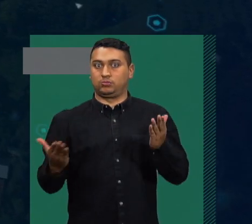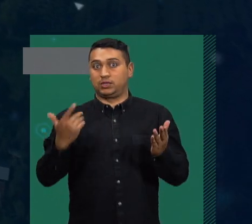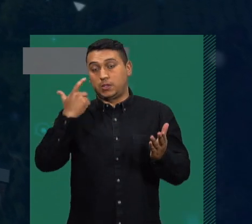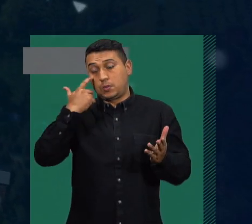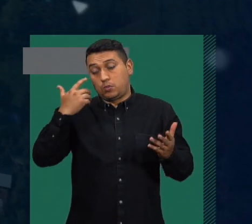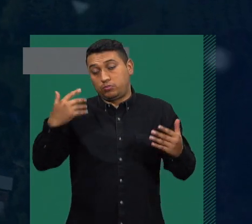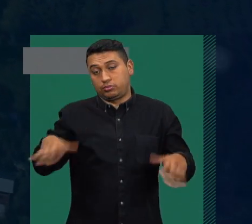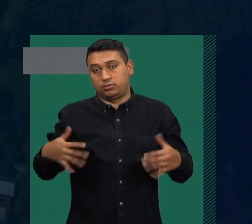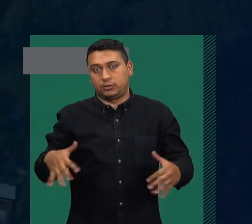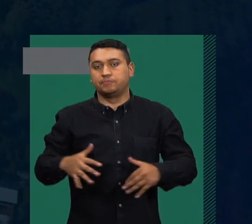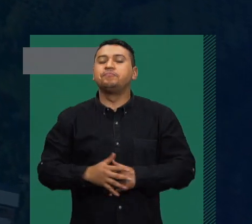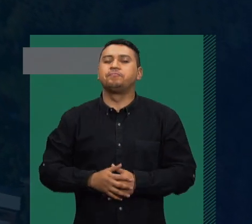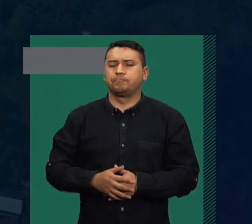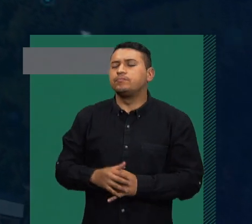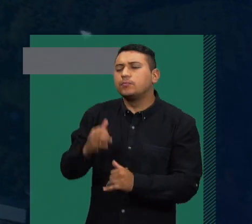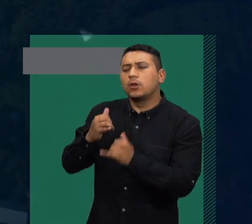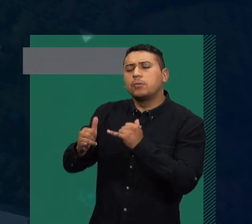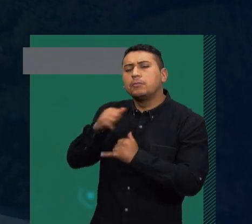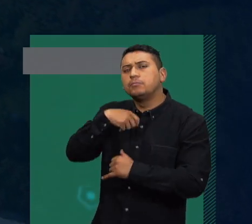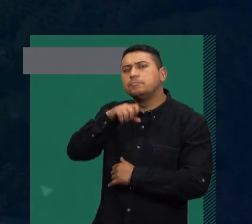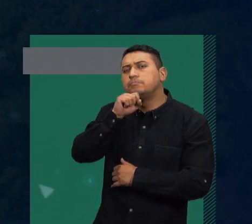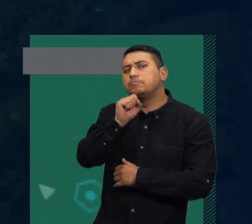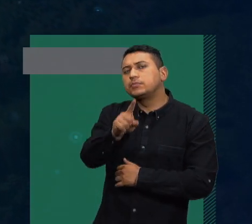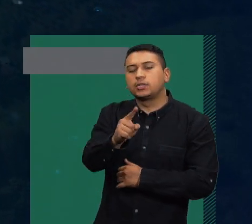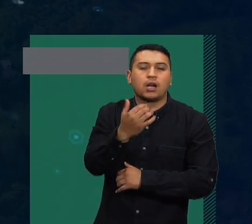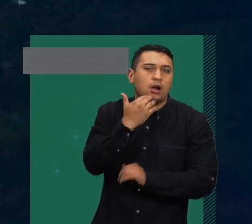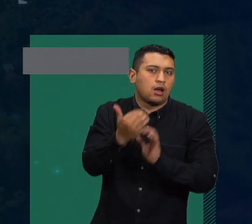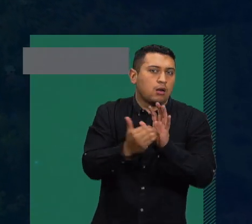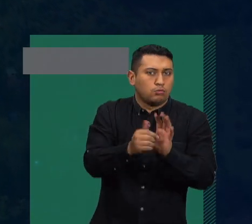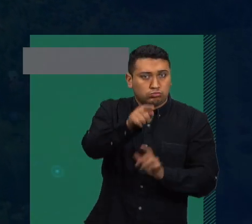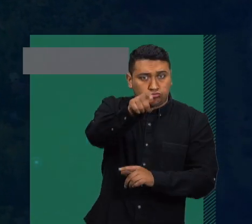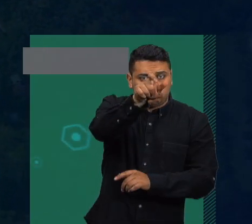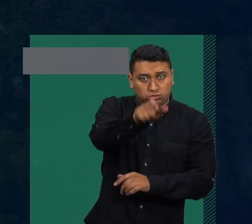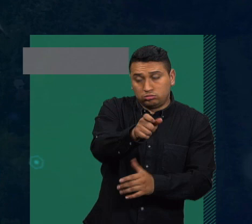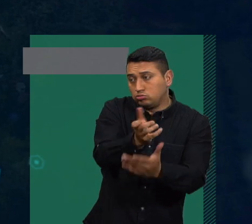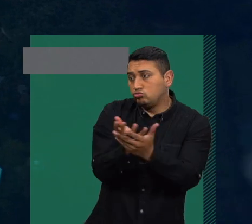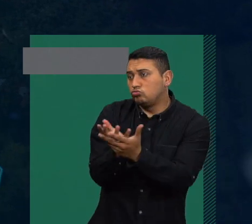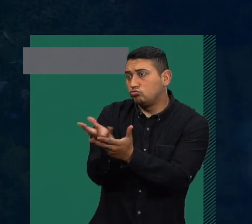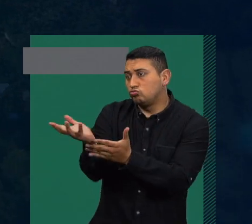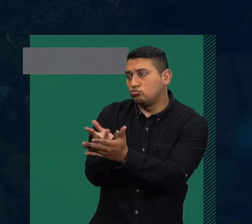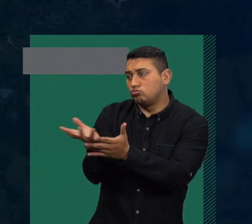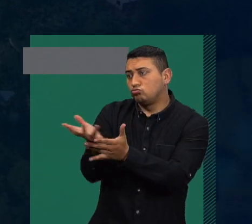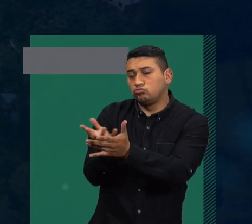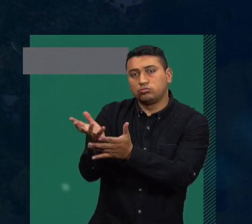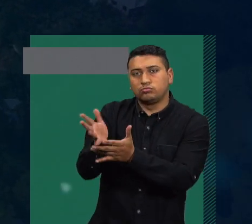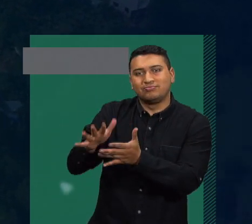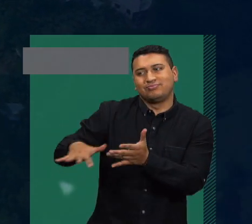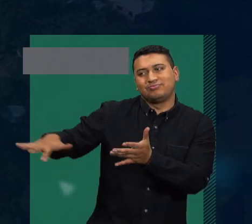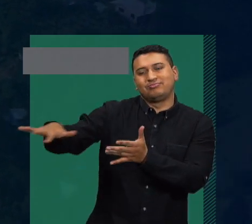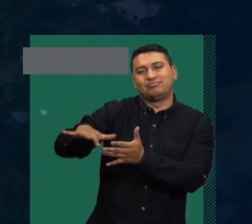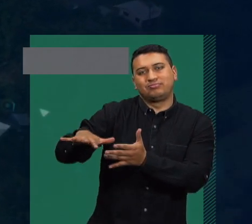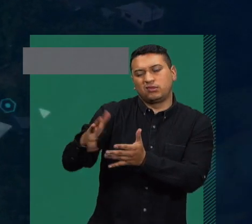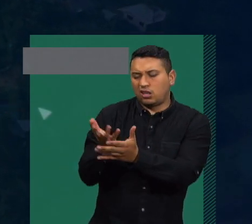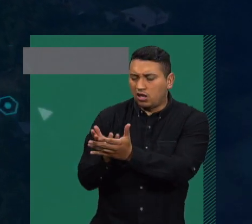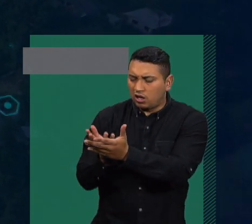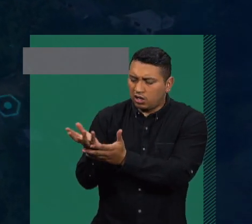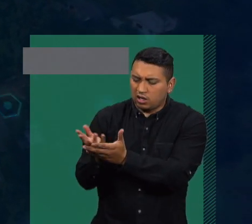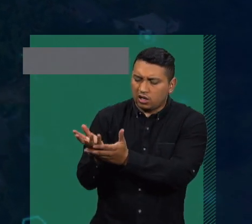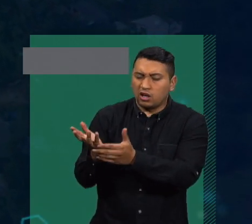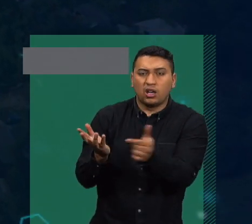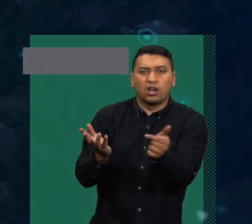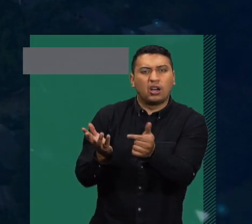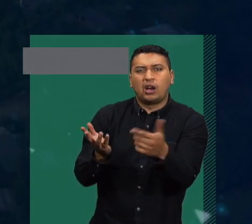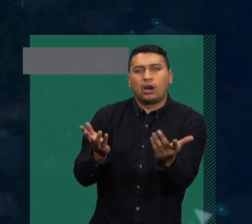si usted fuera a hacer una recomendación y fuera a decir qué cosas son